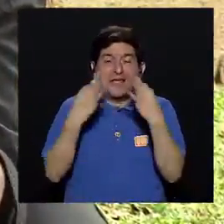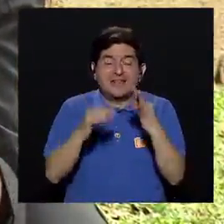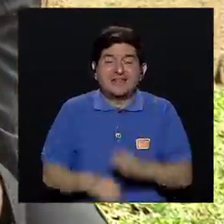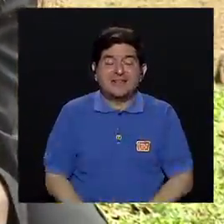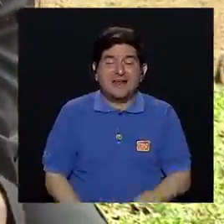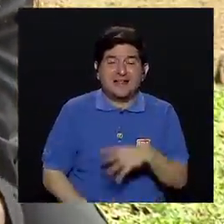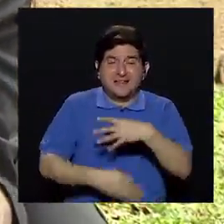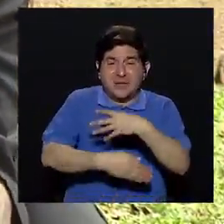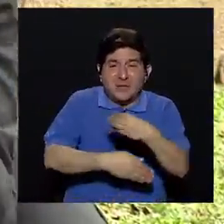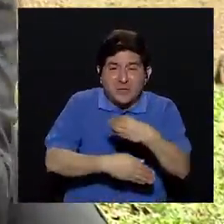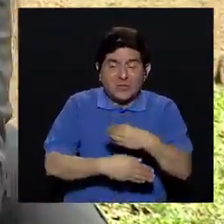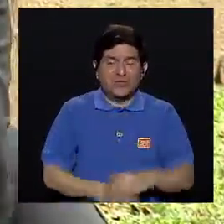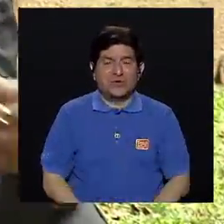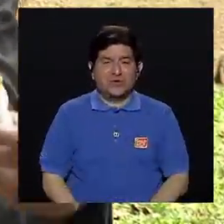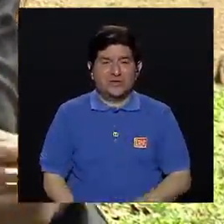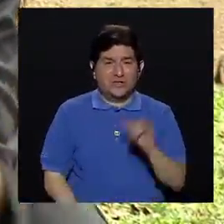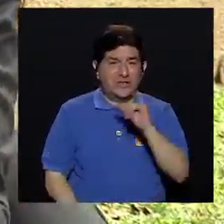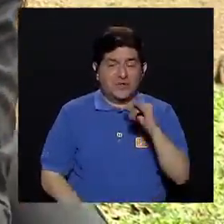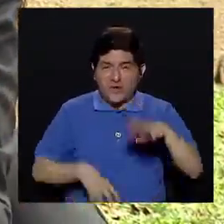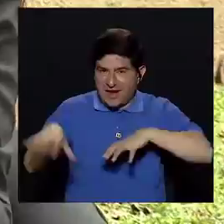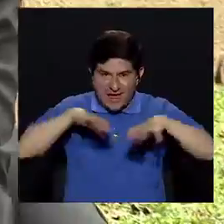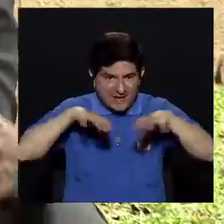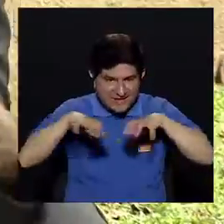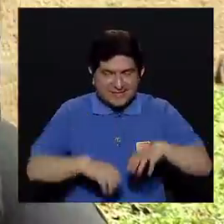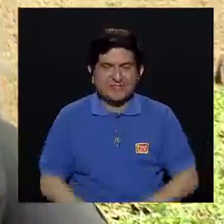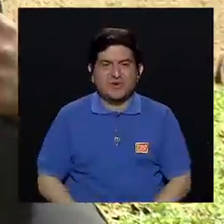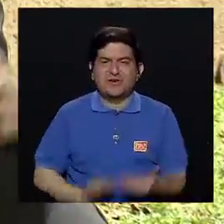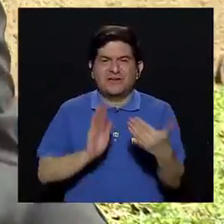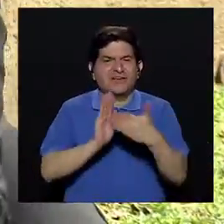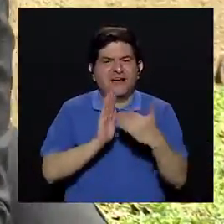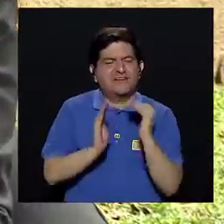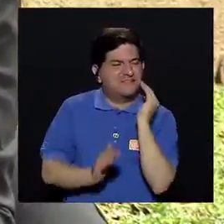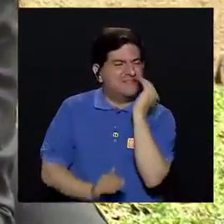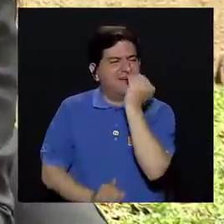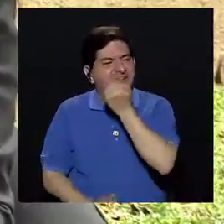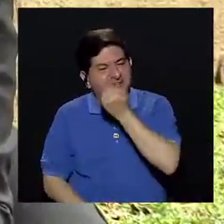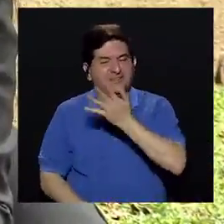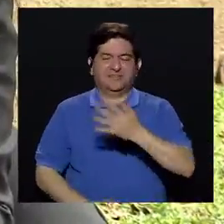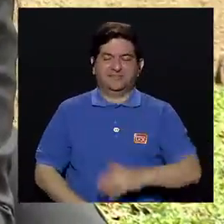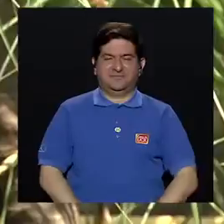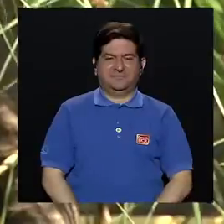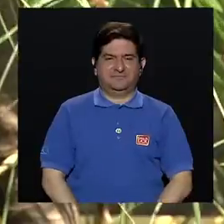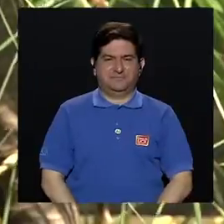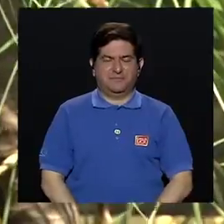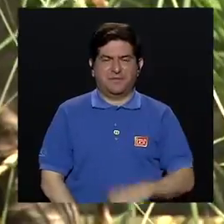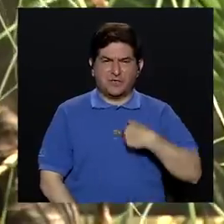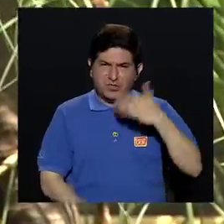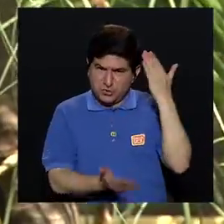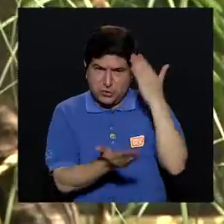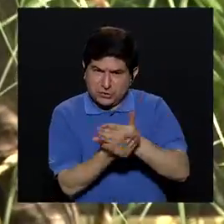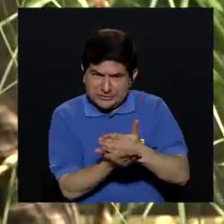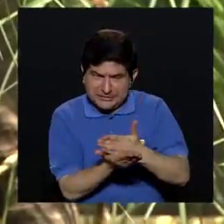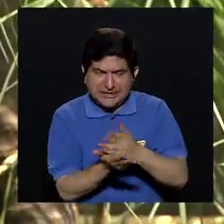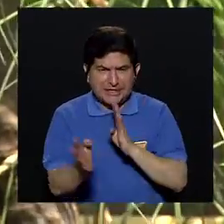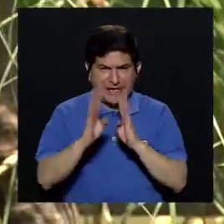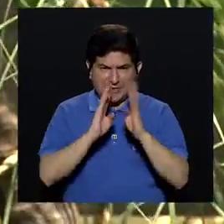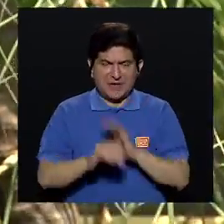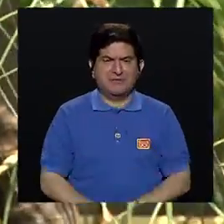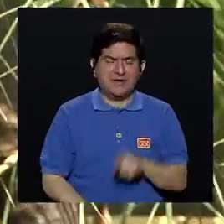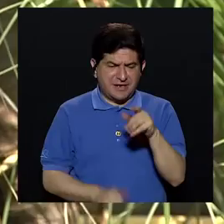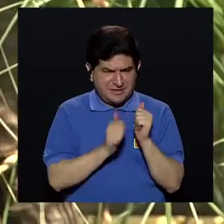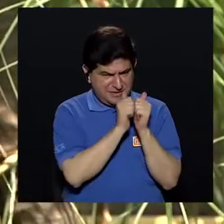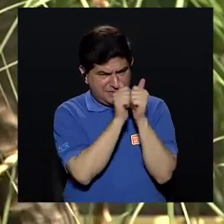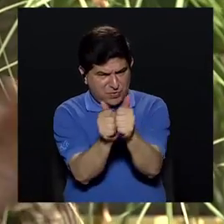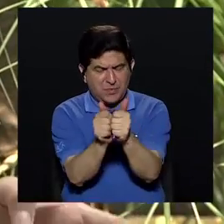a succionar y que a la hora de la hora nos abra lo que es el músculo o la herida del cielo de la boca yo quisiera detenerme también doctora hablar un poco de ese